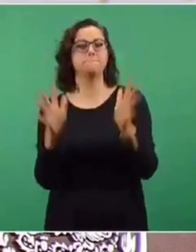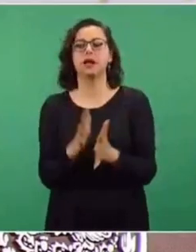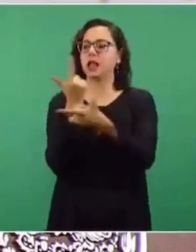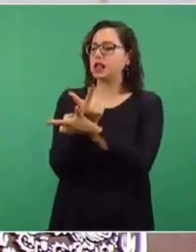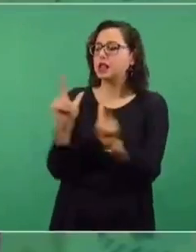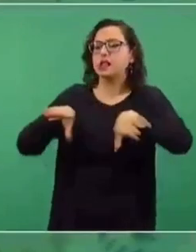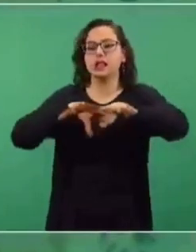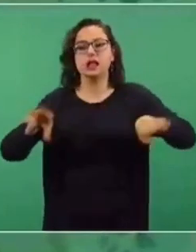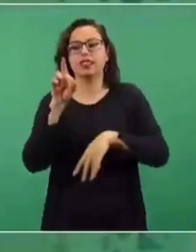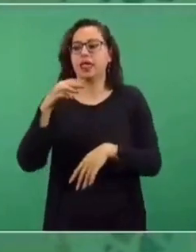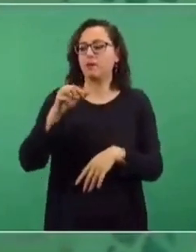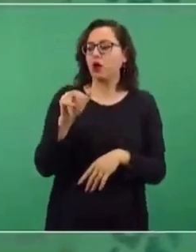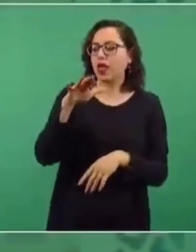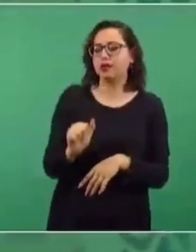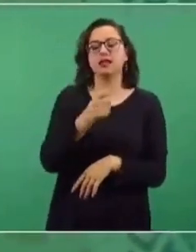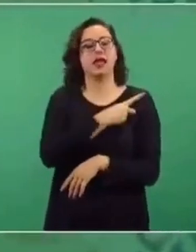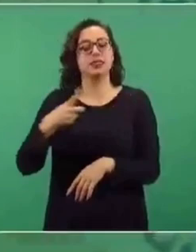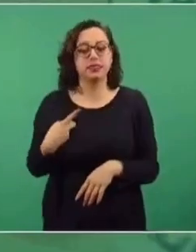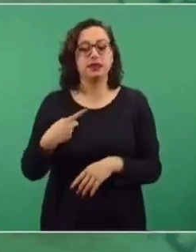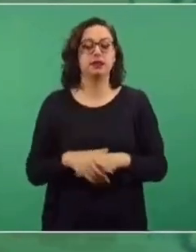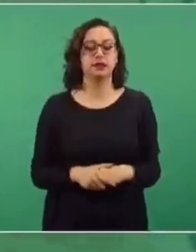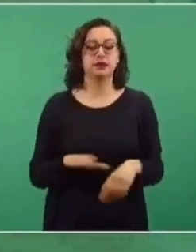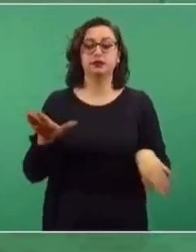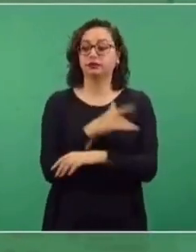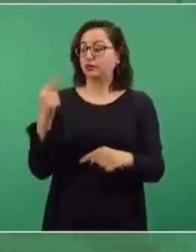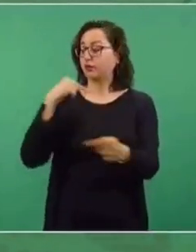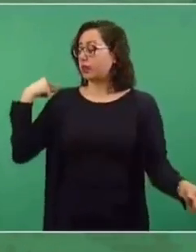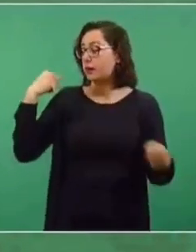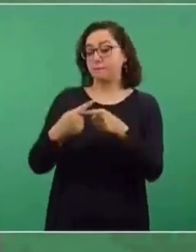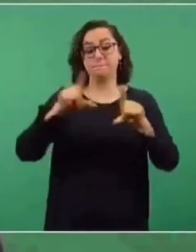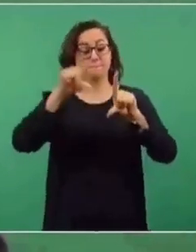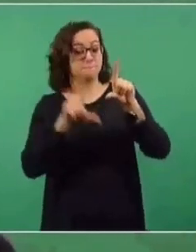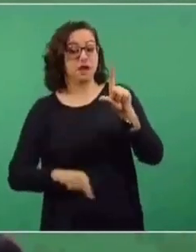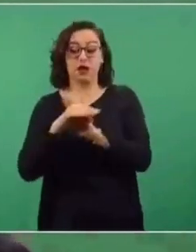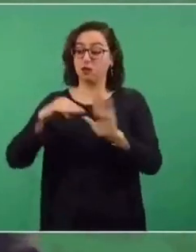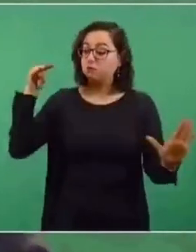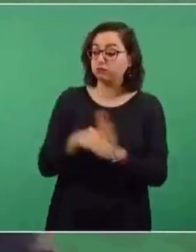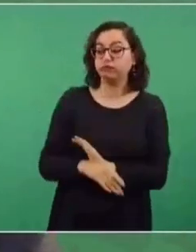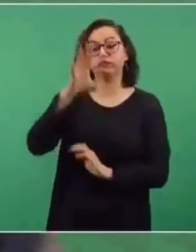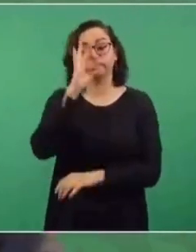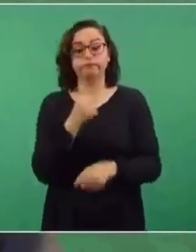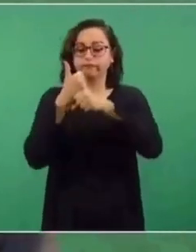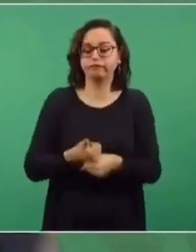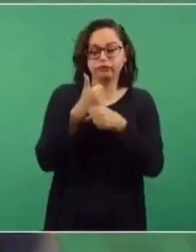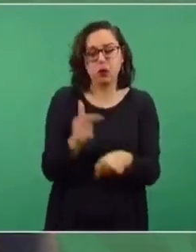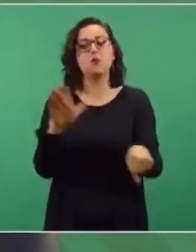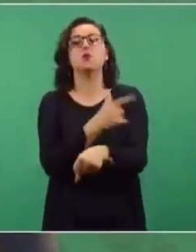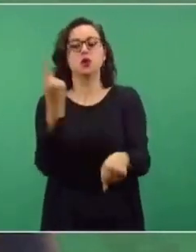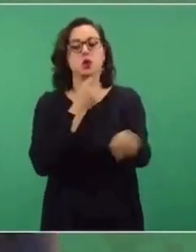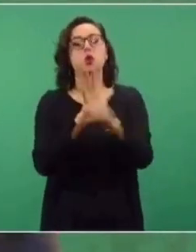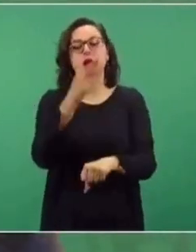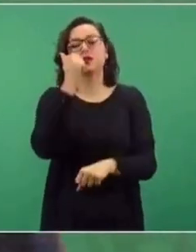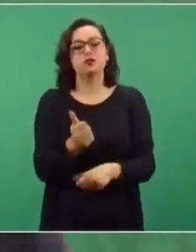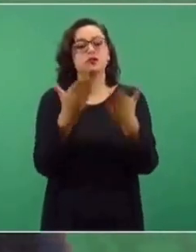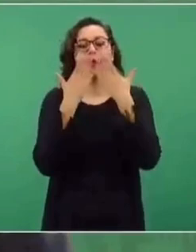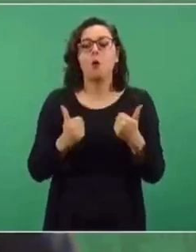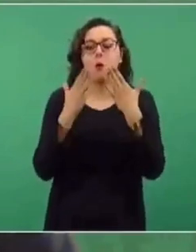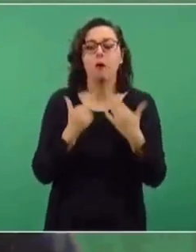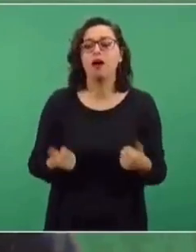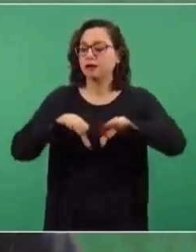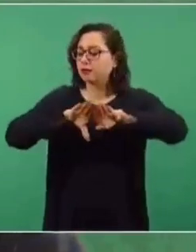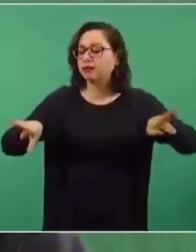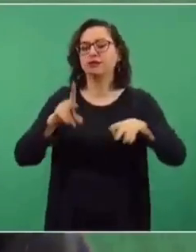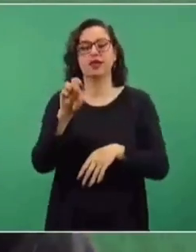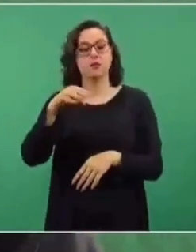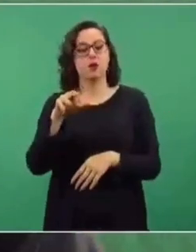si hemos padecido en México, si no ha salido adelante nuestro país, en mucho es por la falta de democracia. Imagínense